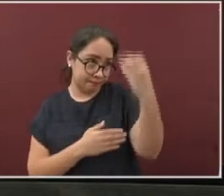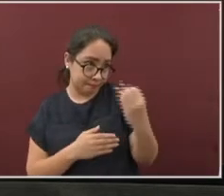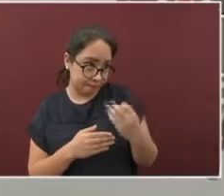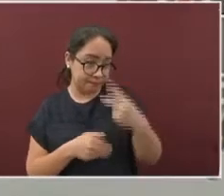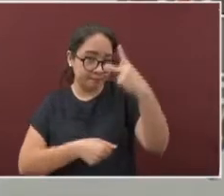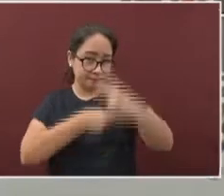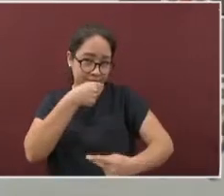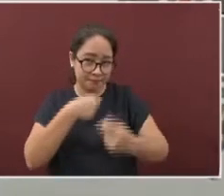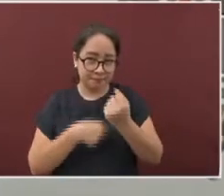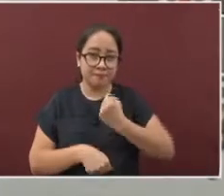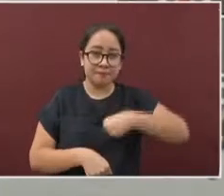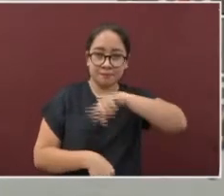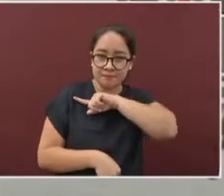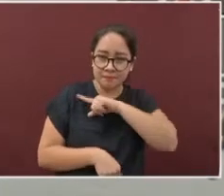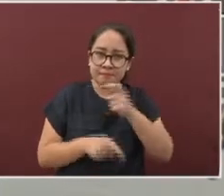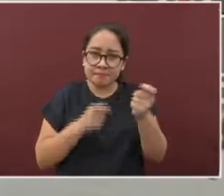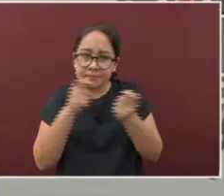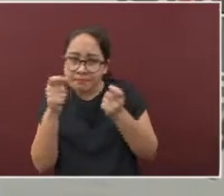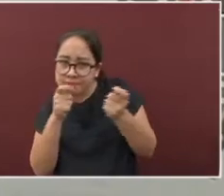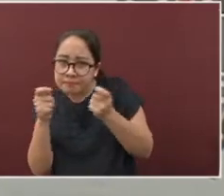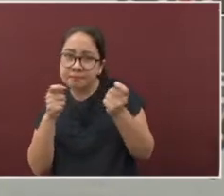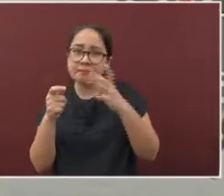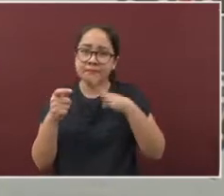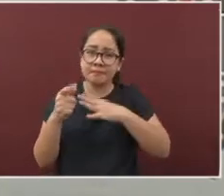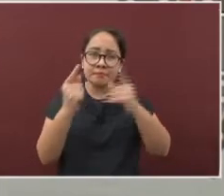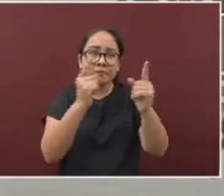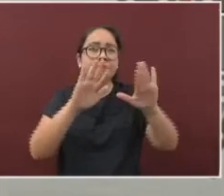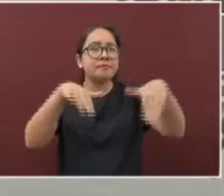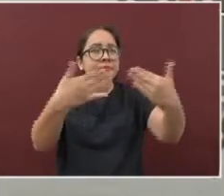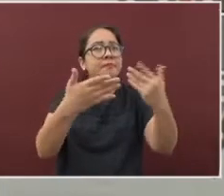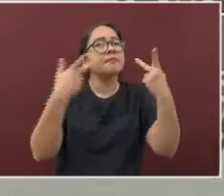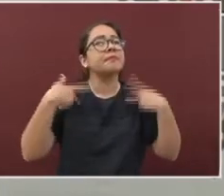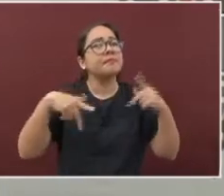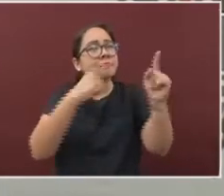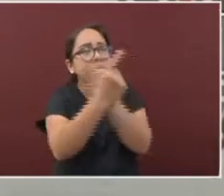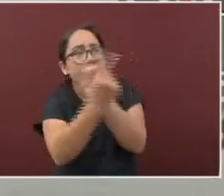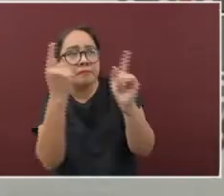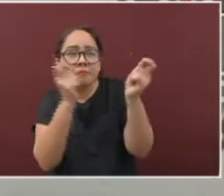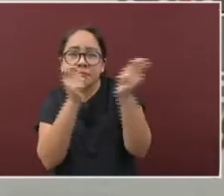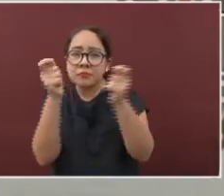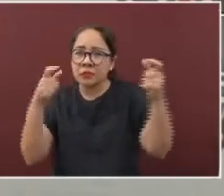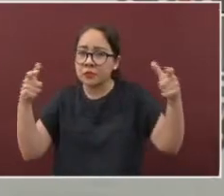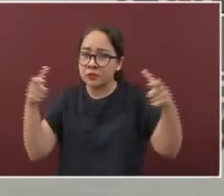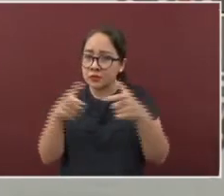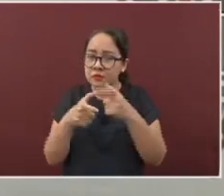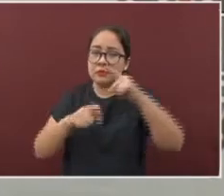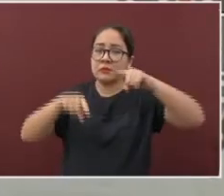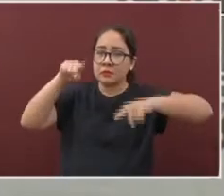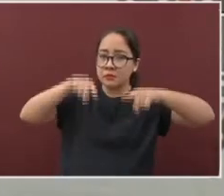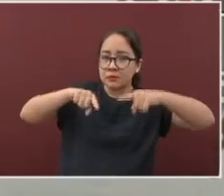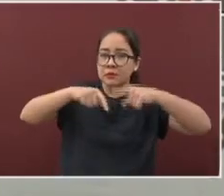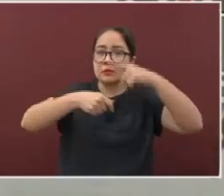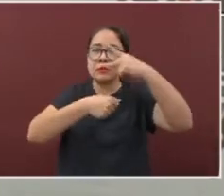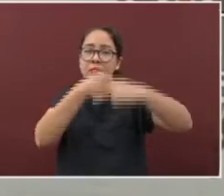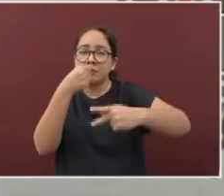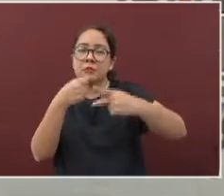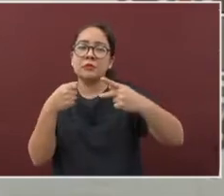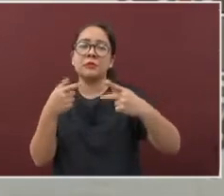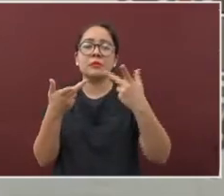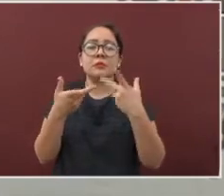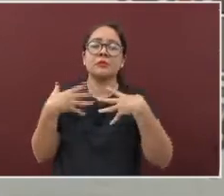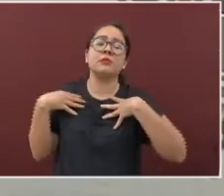sistema de monitoreo para la regulación del uso del espacio público y varía de acuerdo con el riesgo de contagio y